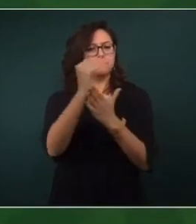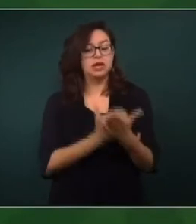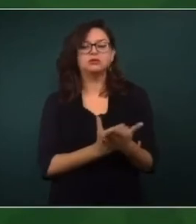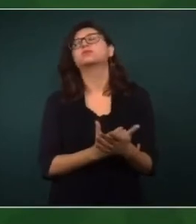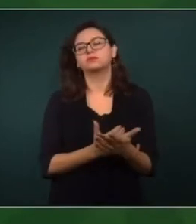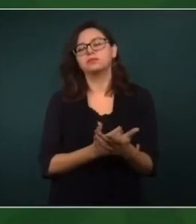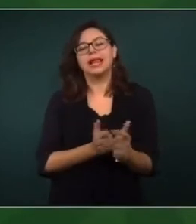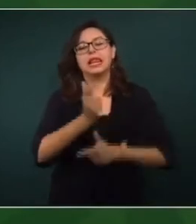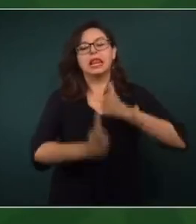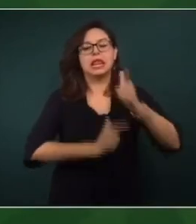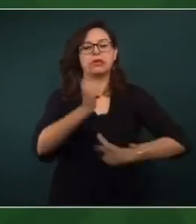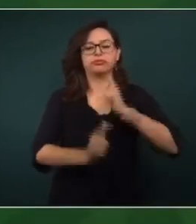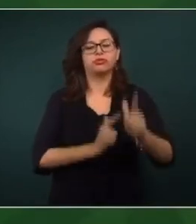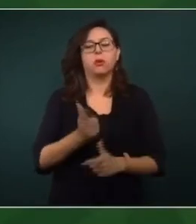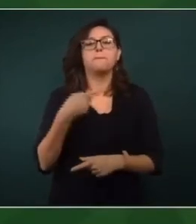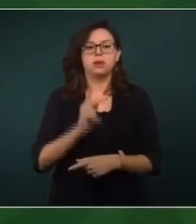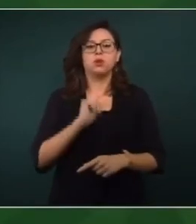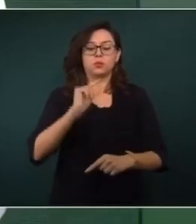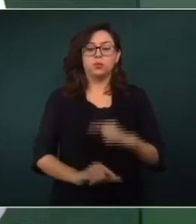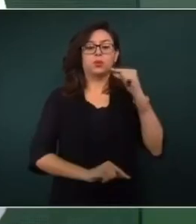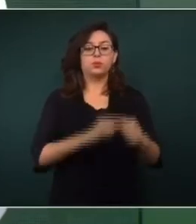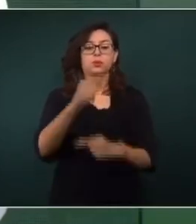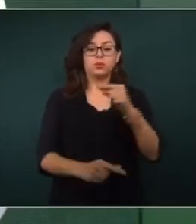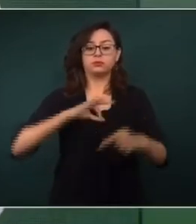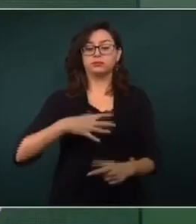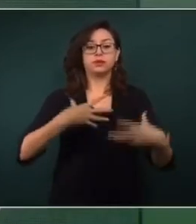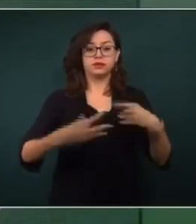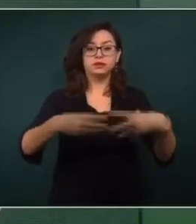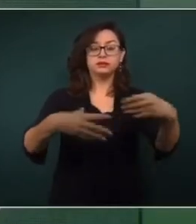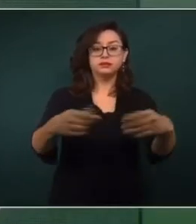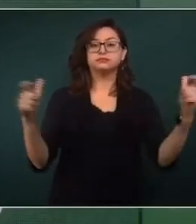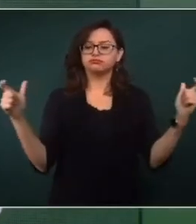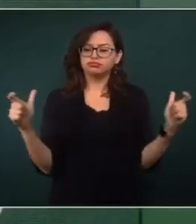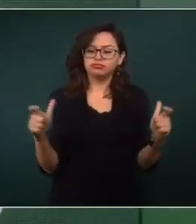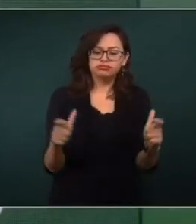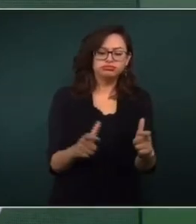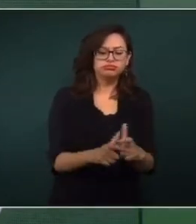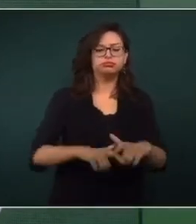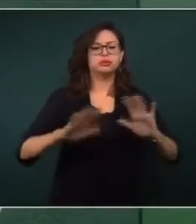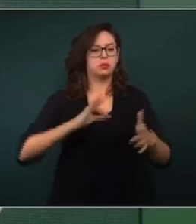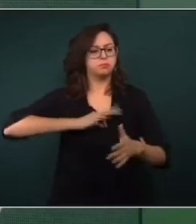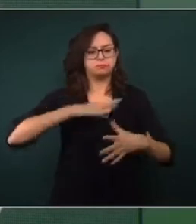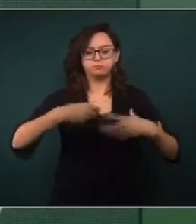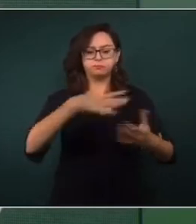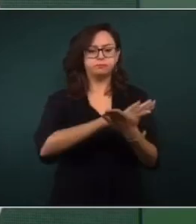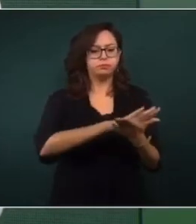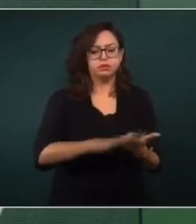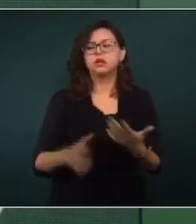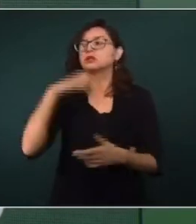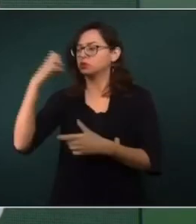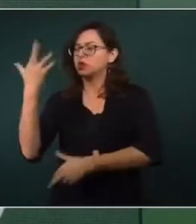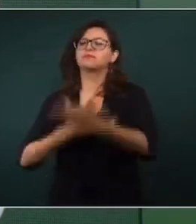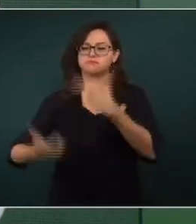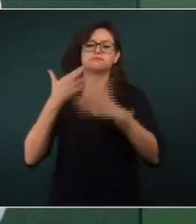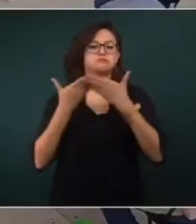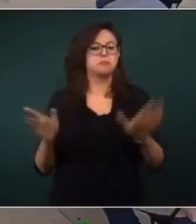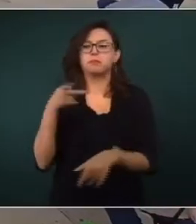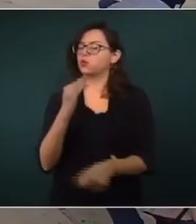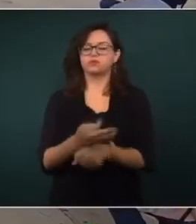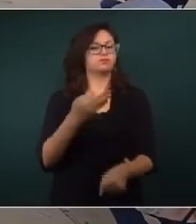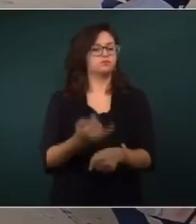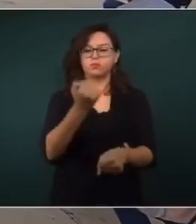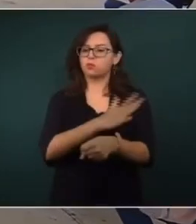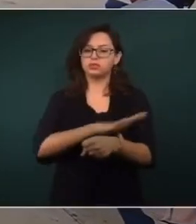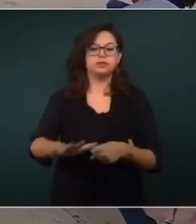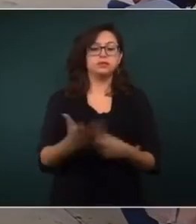si se va combatiendo la pandemia, vamos a regresar a las clases presenciales, pero ahora no hay condiciones para eso. Entonces, estamos